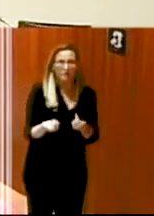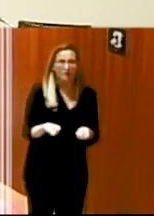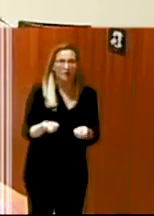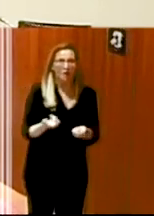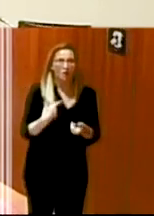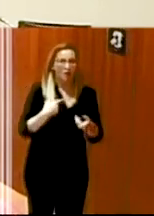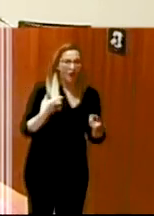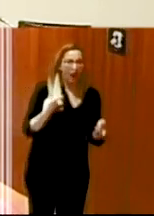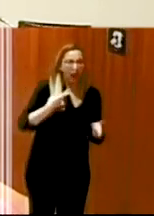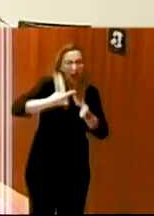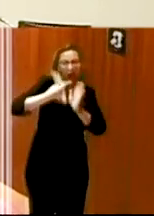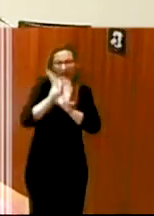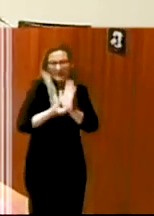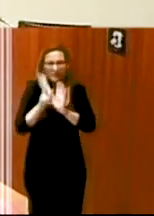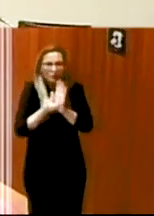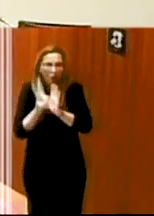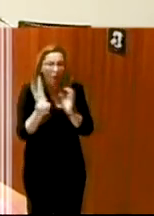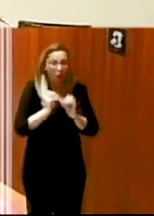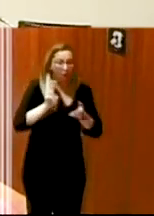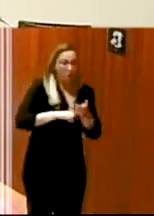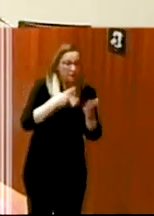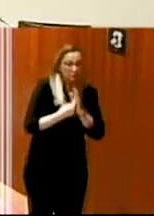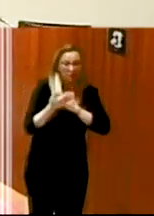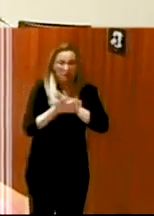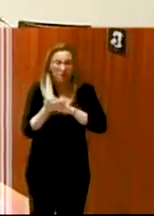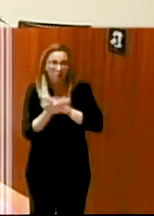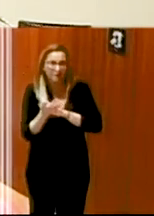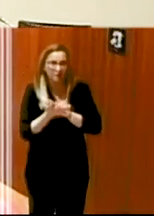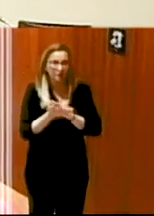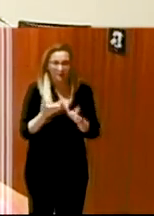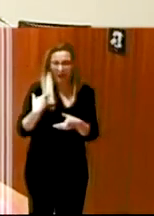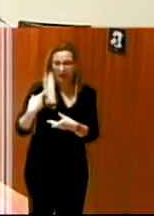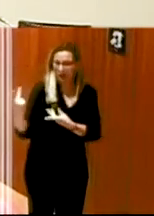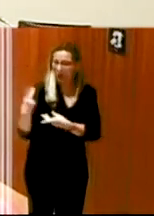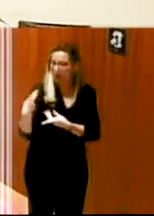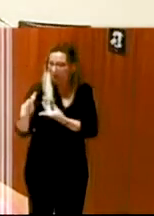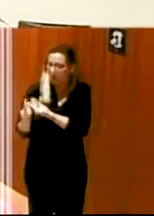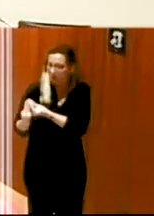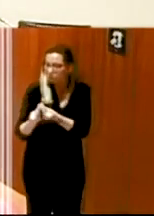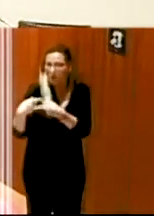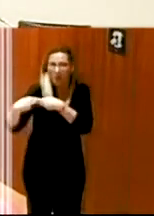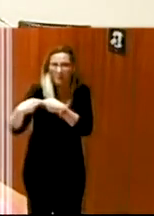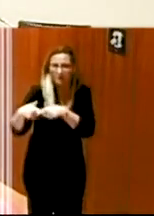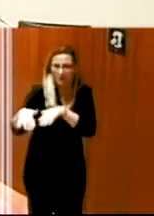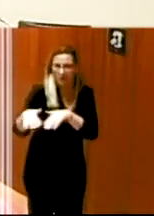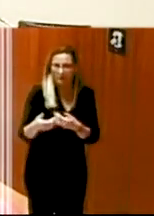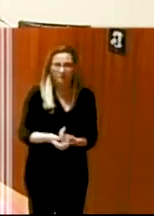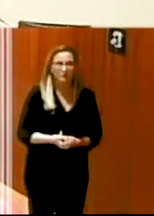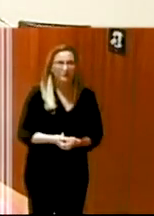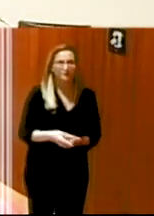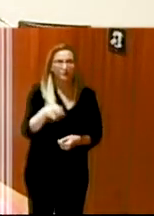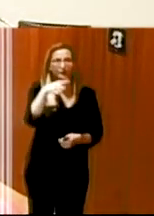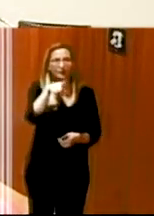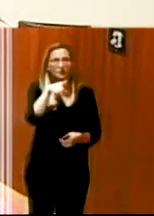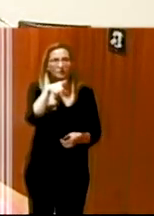signodanza para que se pueda seguir también al artista pero esto es eso no en otro proceso creativo este es